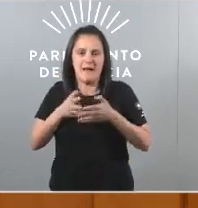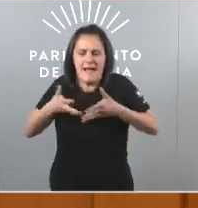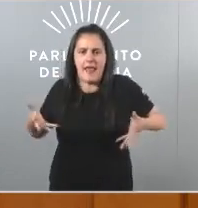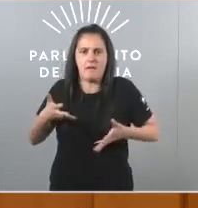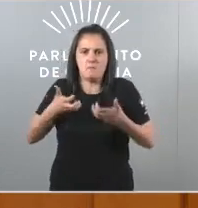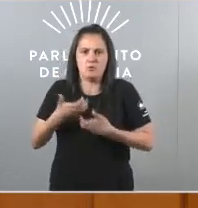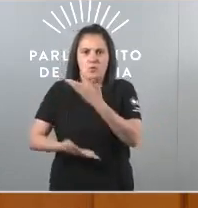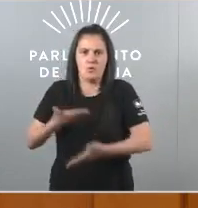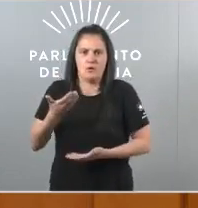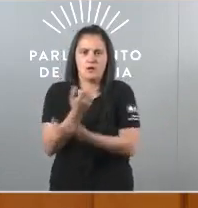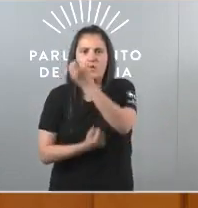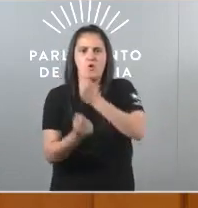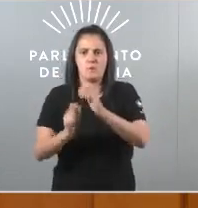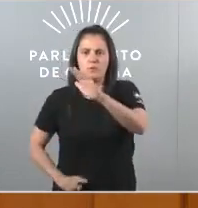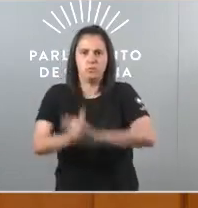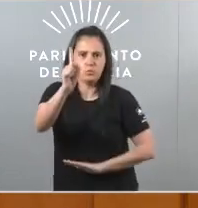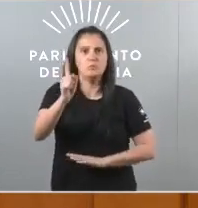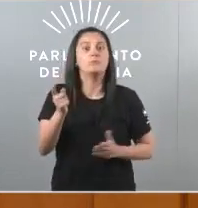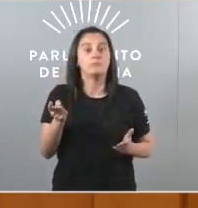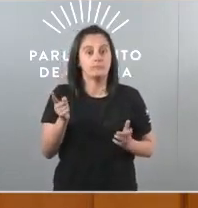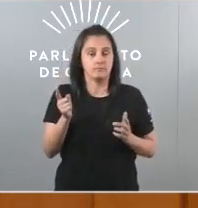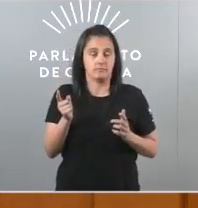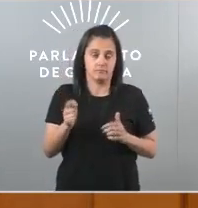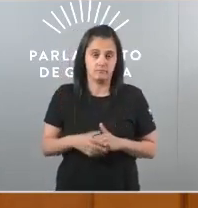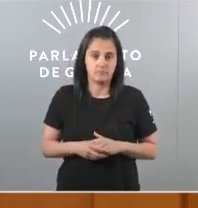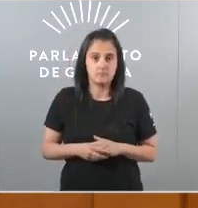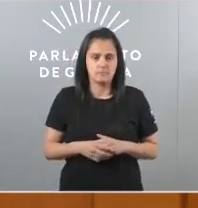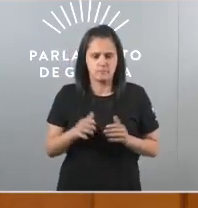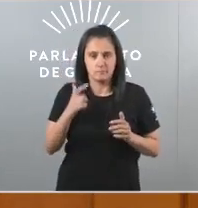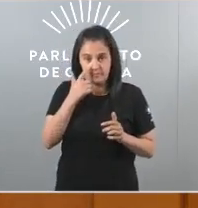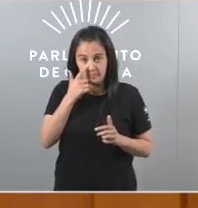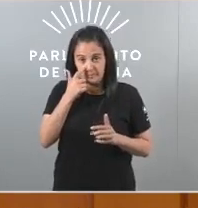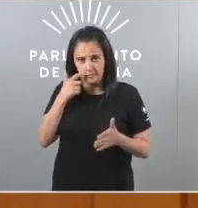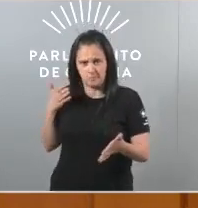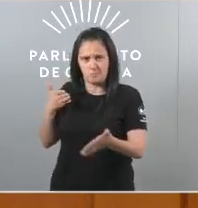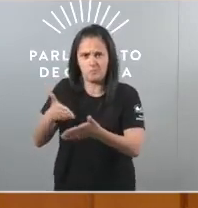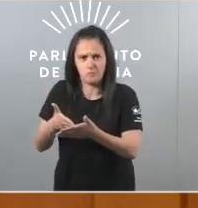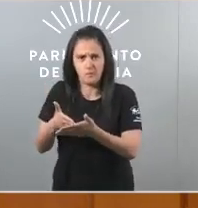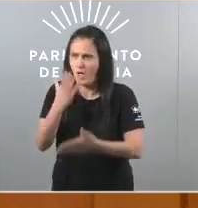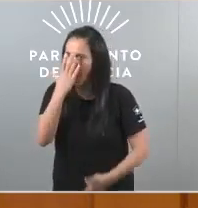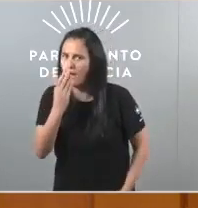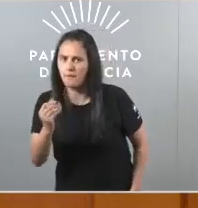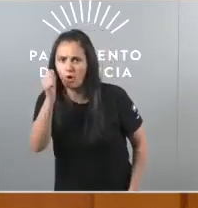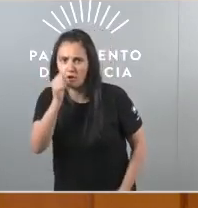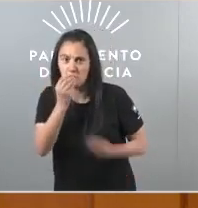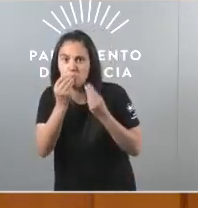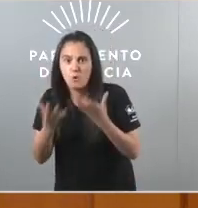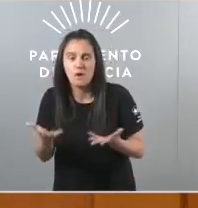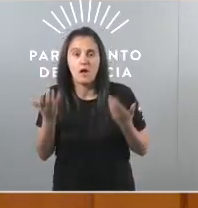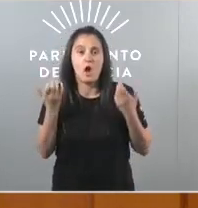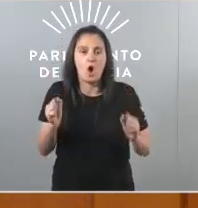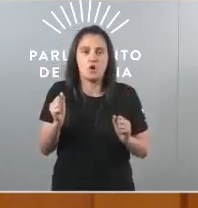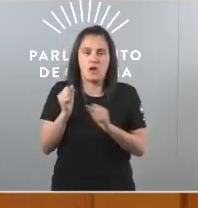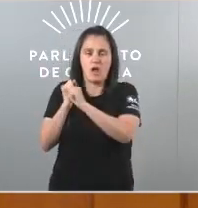económico E si a chegada do AVE Aurense está moi ben ainda que sexa con